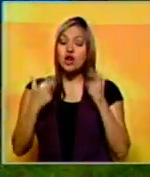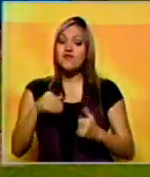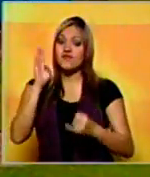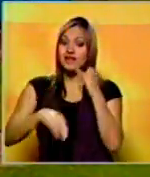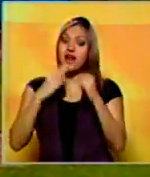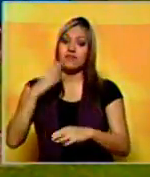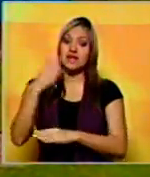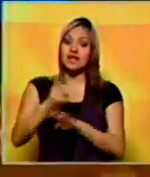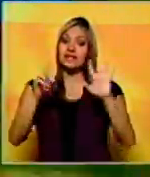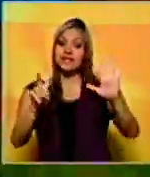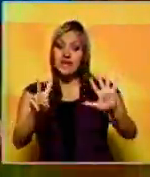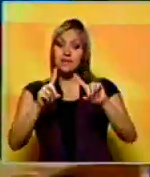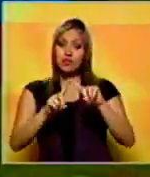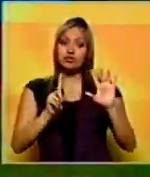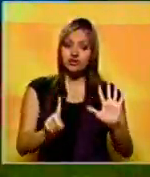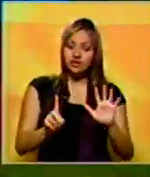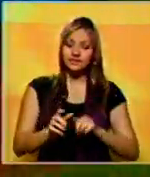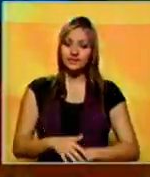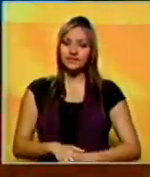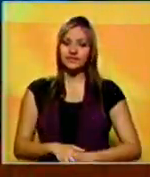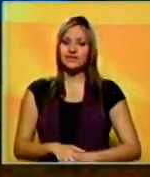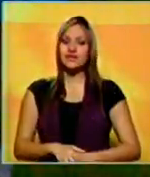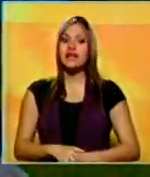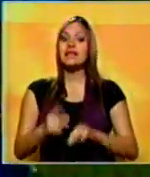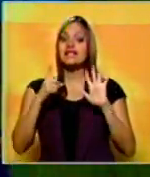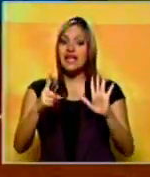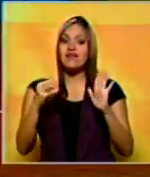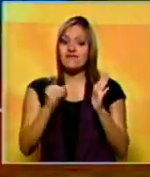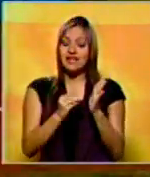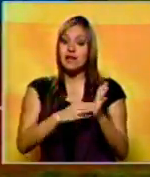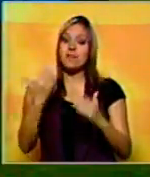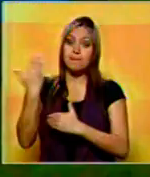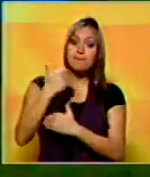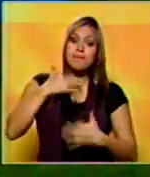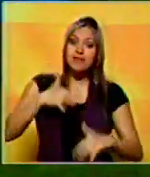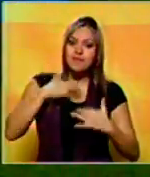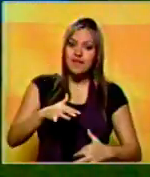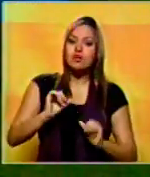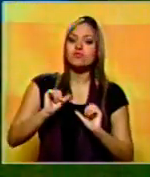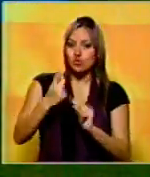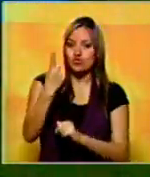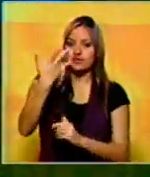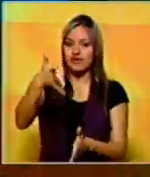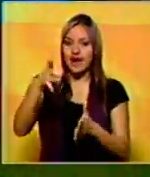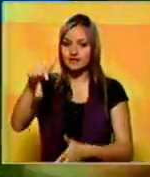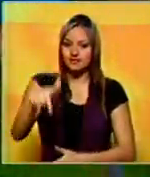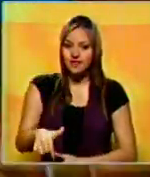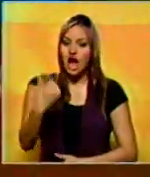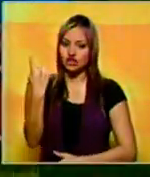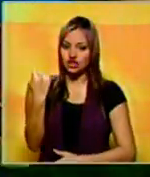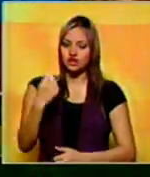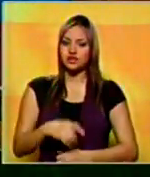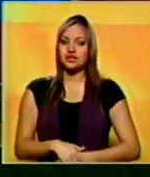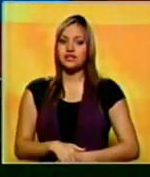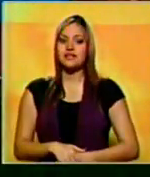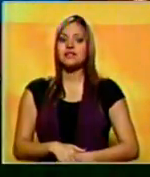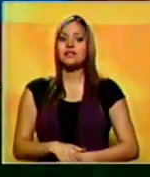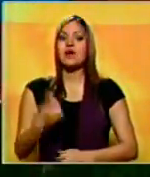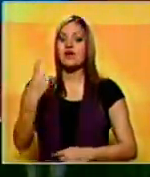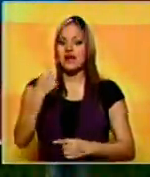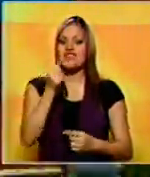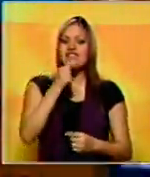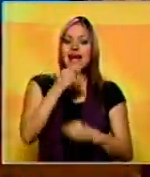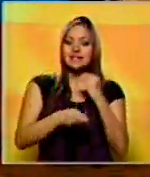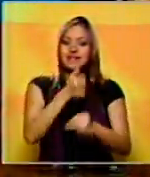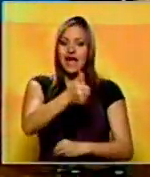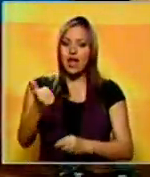cardenales del ARA 7 por 6, dejando en 6 las derrotas consecutivas. Eric Thames y Ramón Cabrera, como emergente, honronearon por los milenudos. En la ciudad de